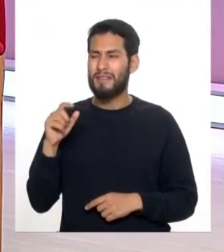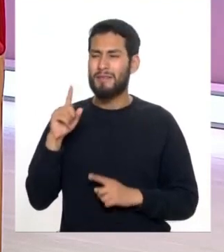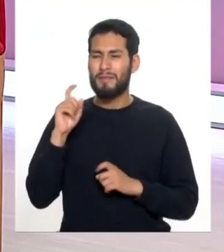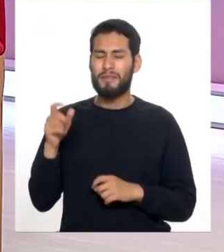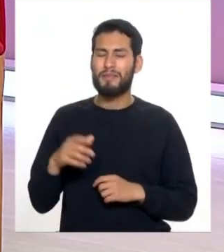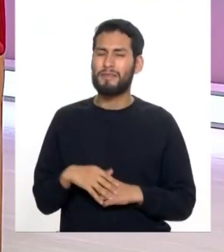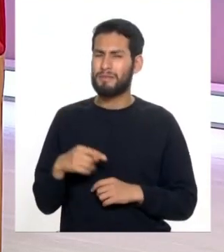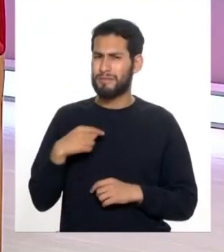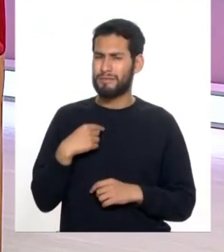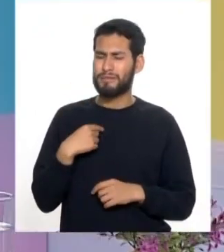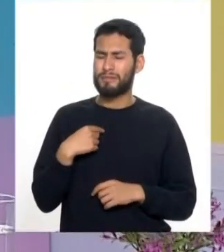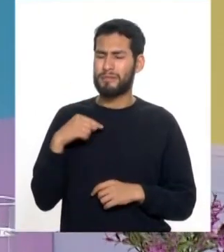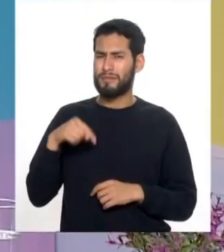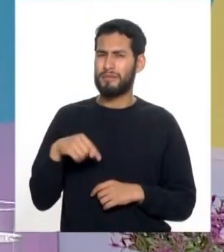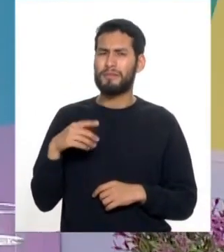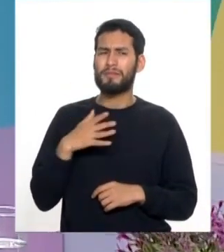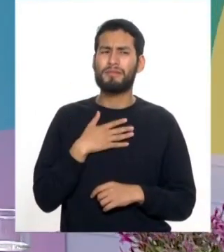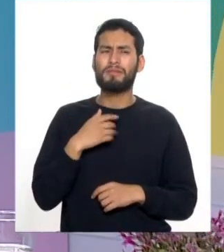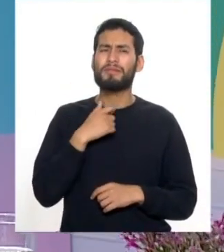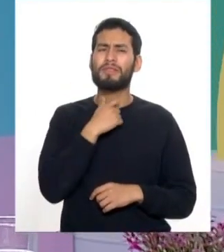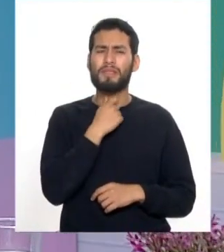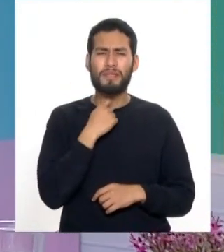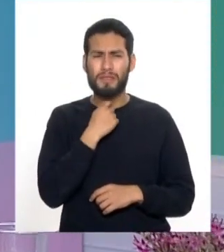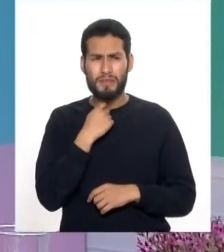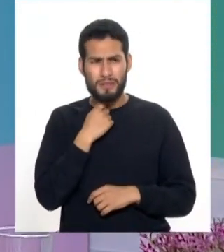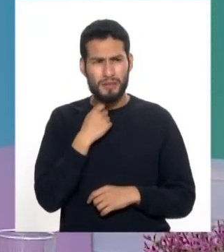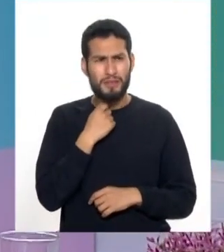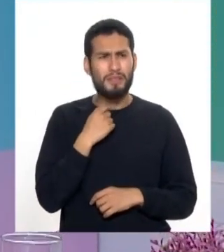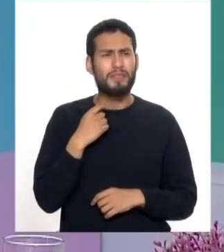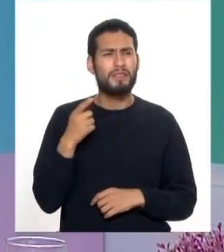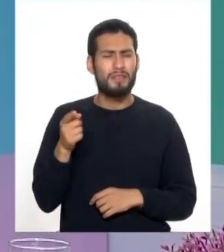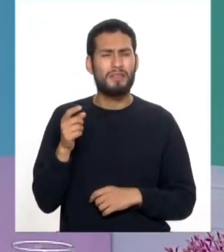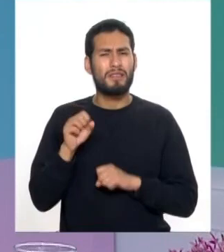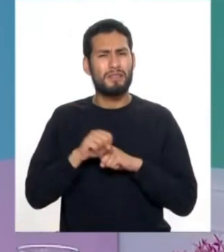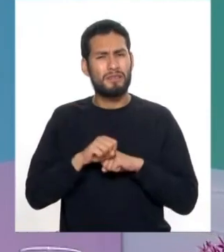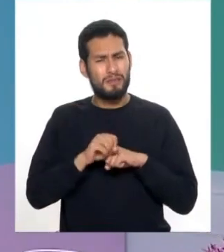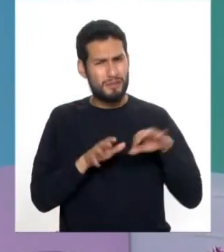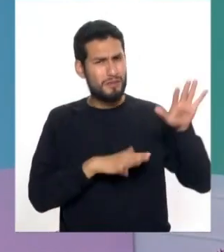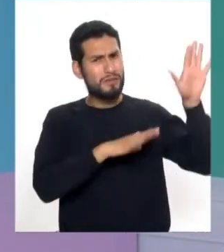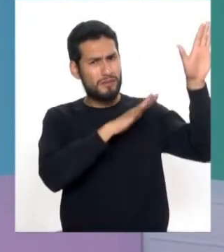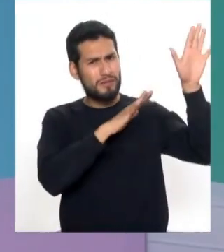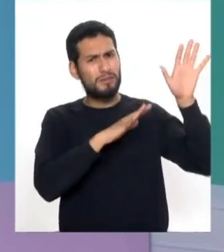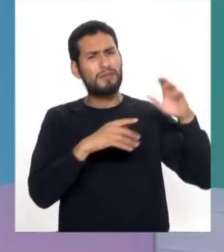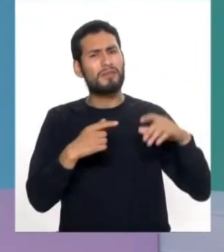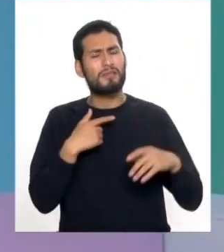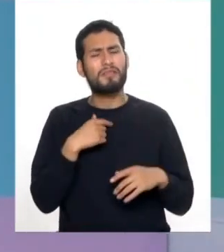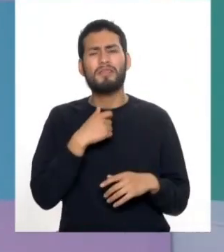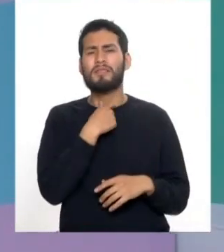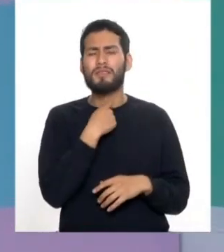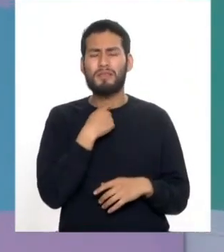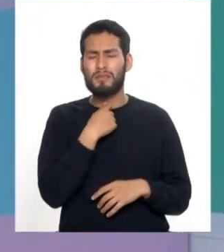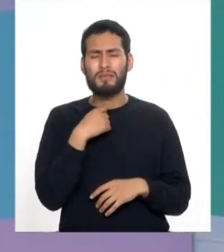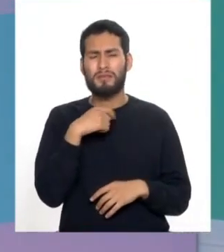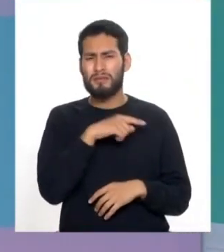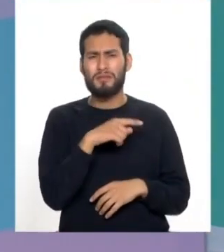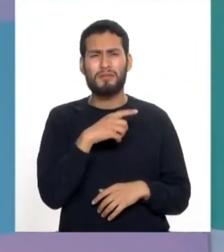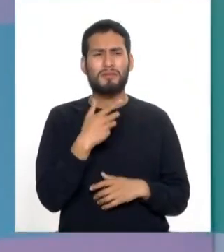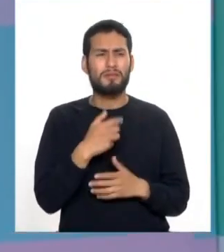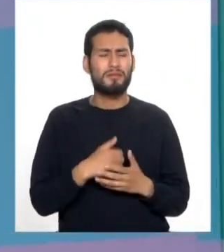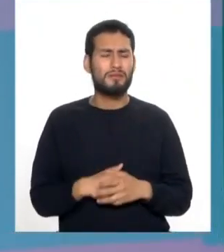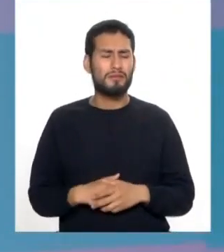mira yo tengo mis abuelitos un abuelito que están en la sierra y un abuelito que se le gusta el cigarrito